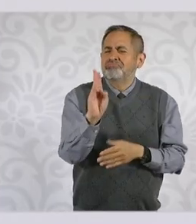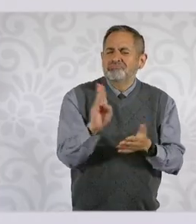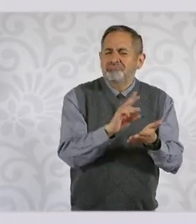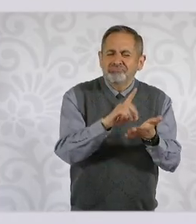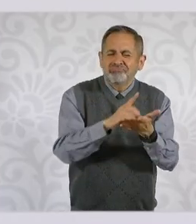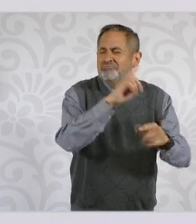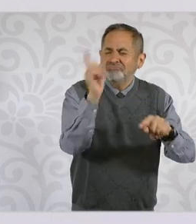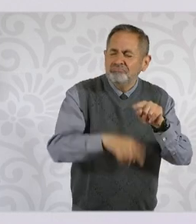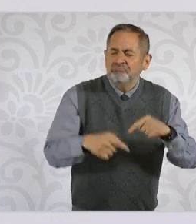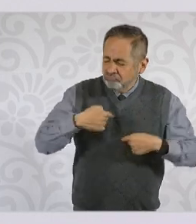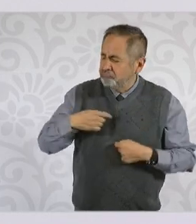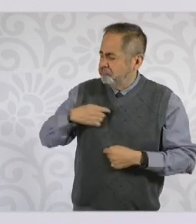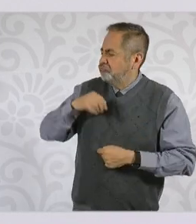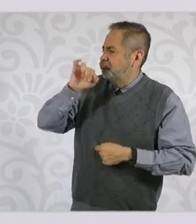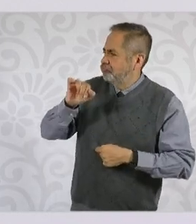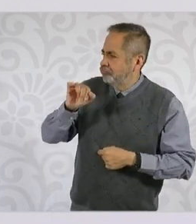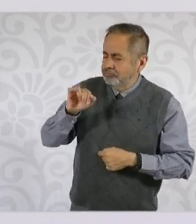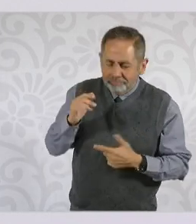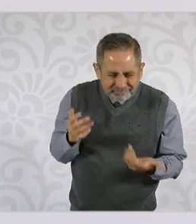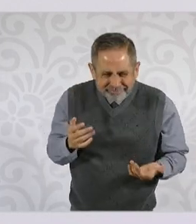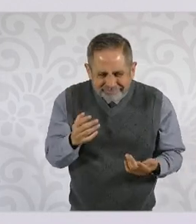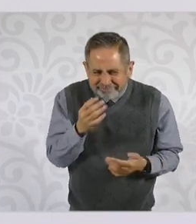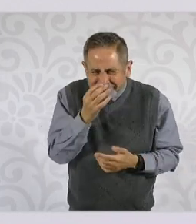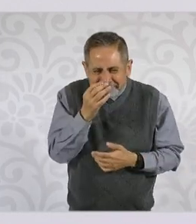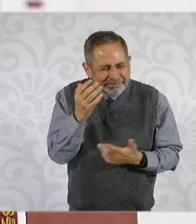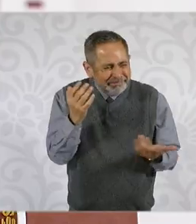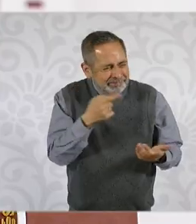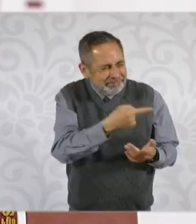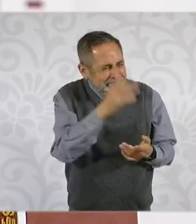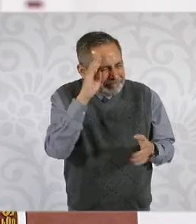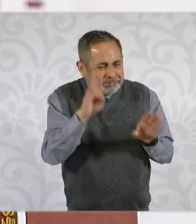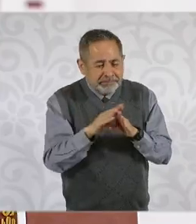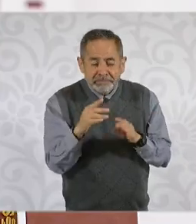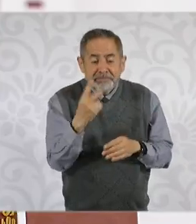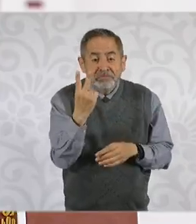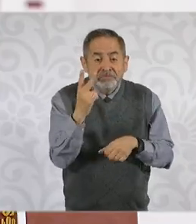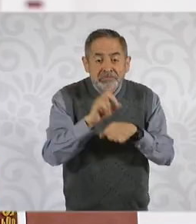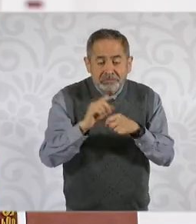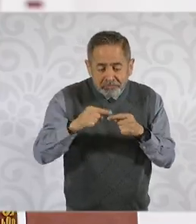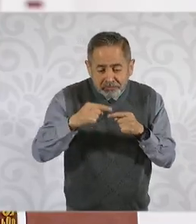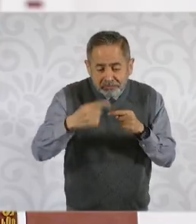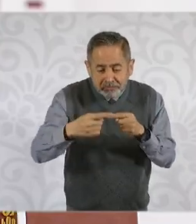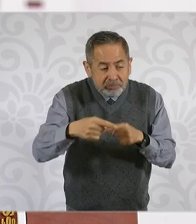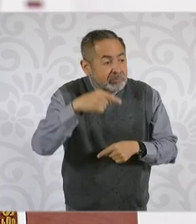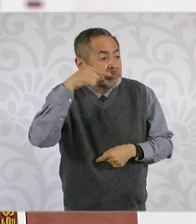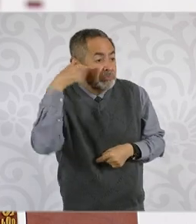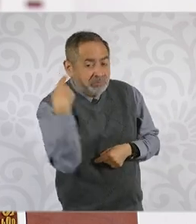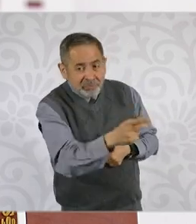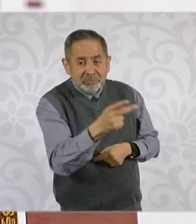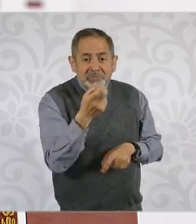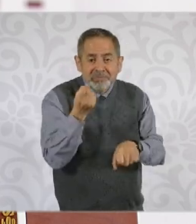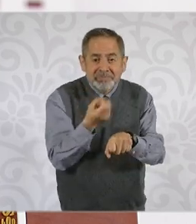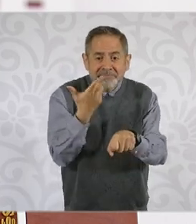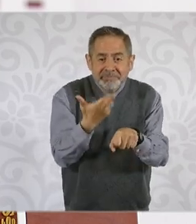cuando dentro de dos días van a dictarle sentencia a su secretario de seguridad